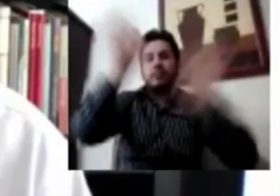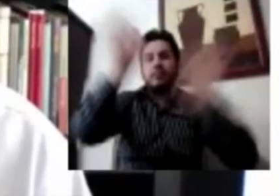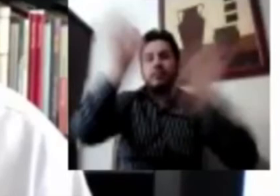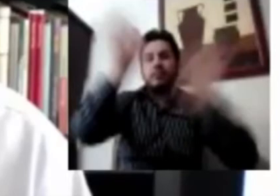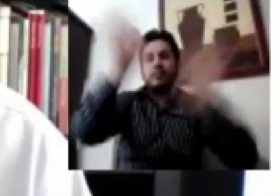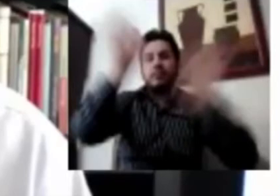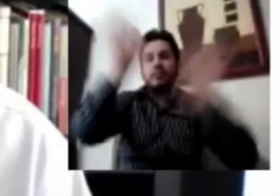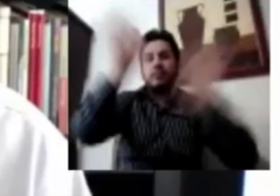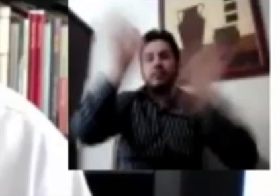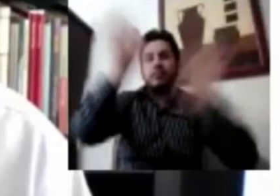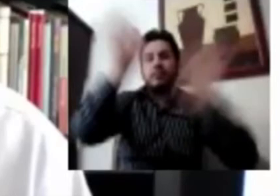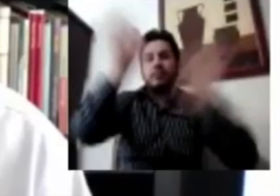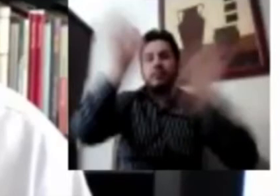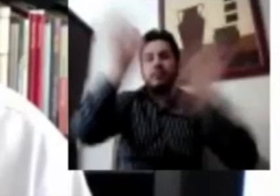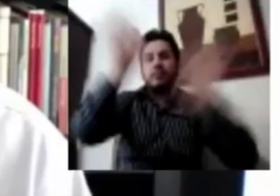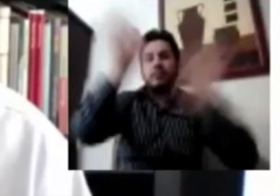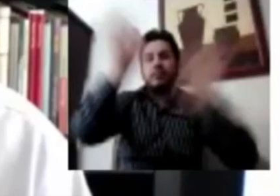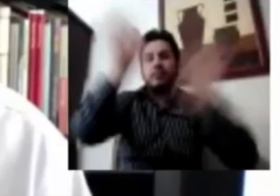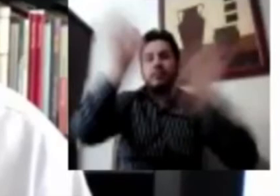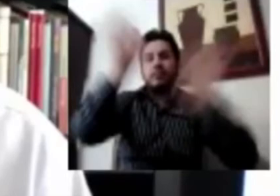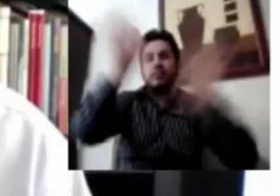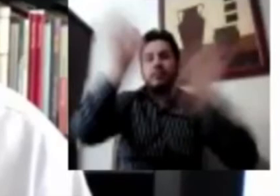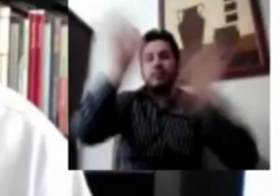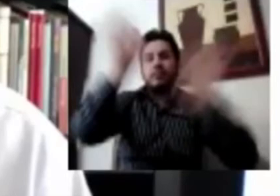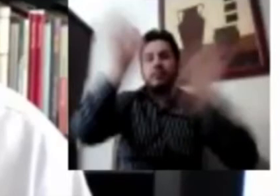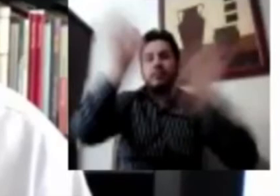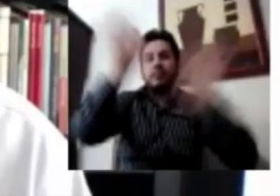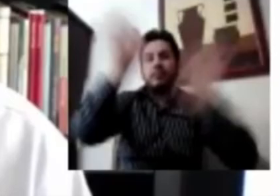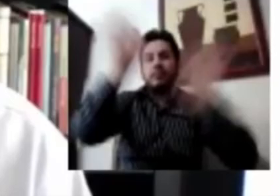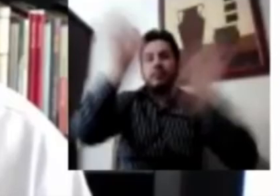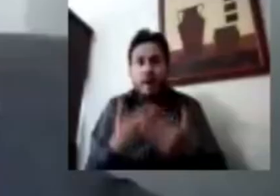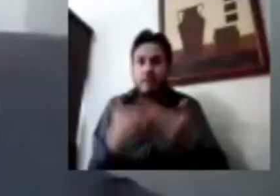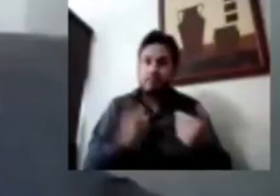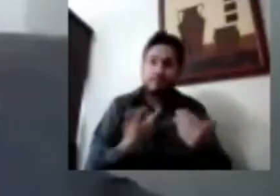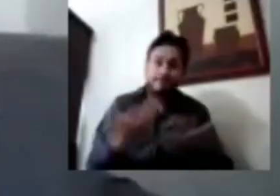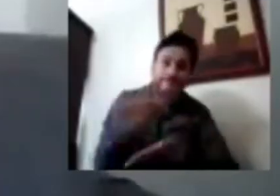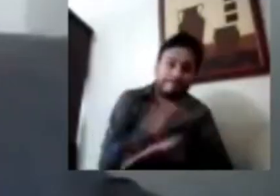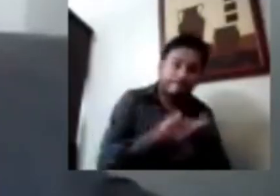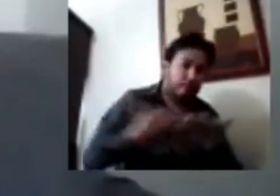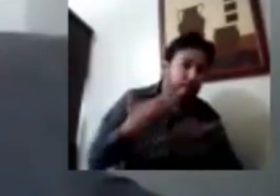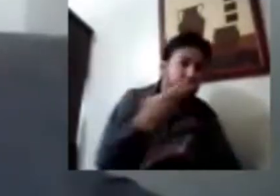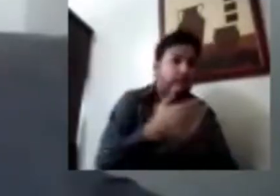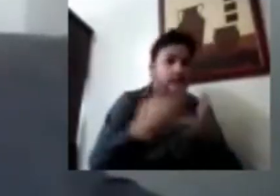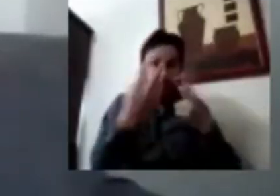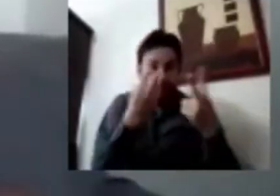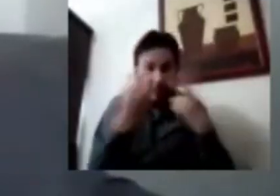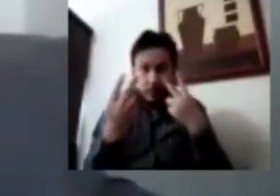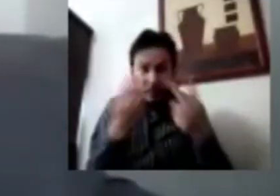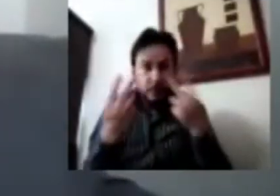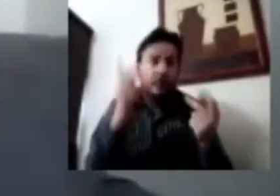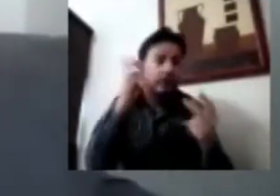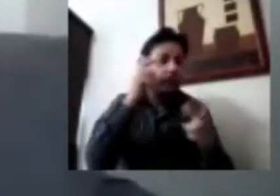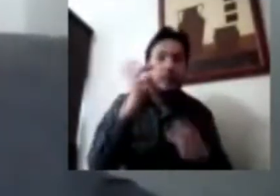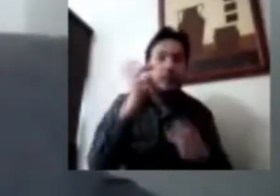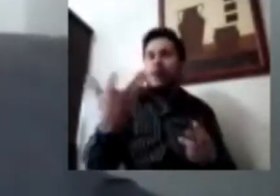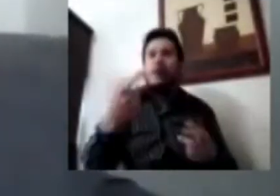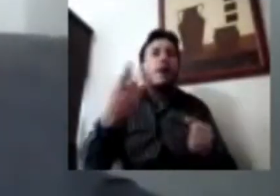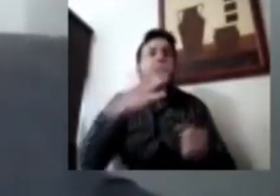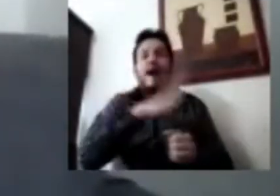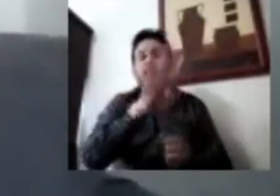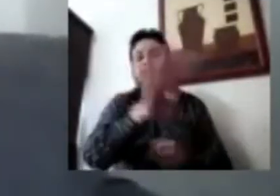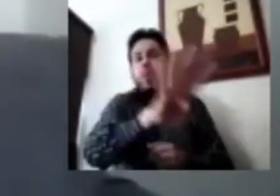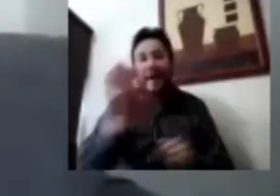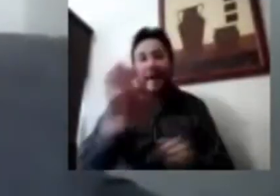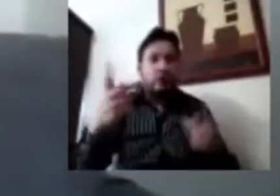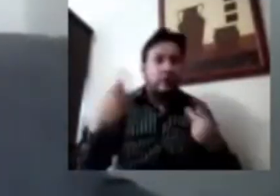Alejandro. Creo que de hecho podemos compartir aquí con las personas que nos están viendo, escuchando. Tenemos alrededor de 400 personas y también se está esto